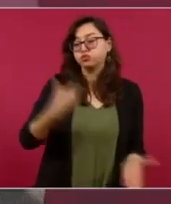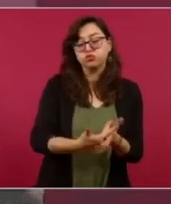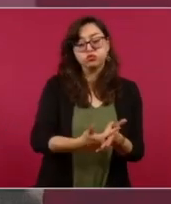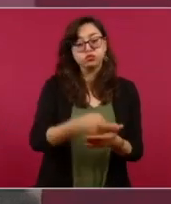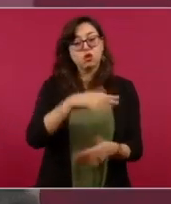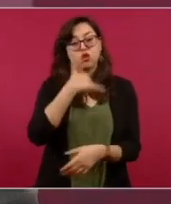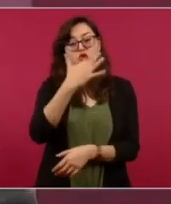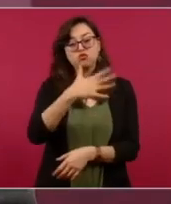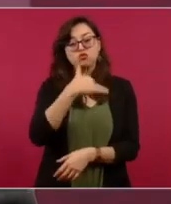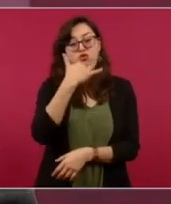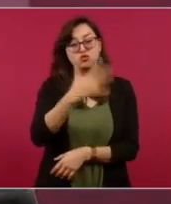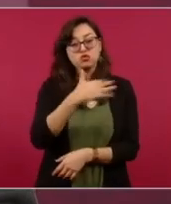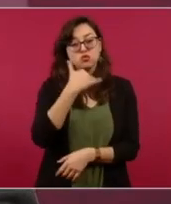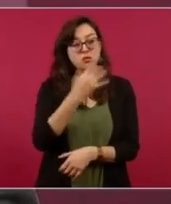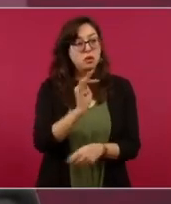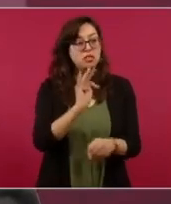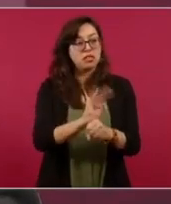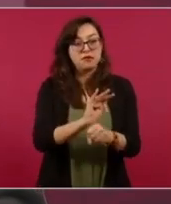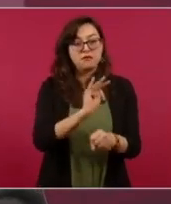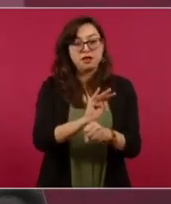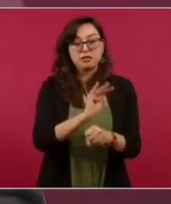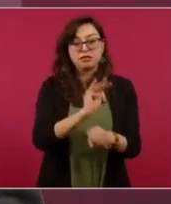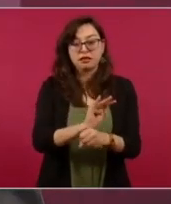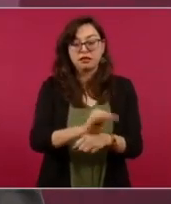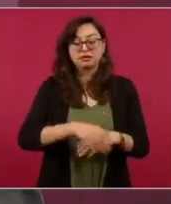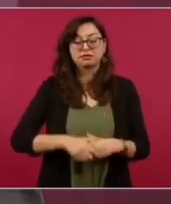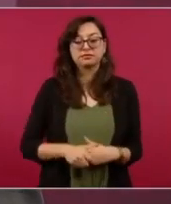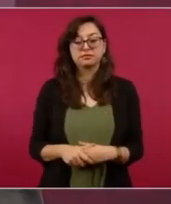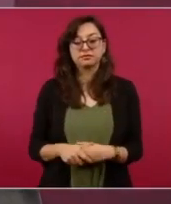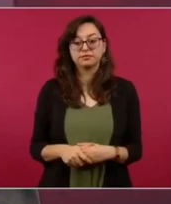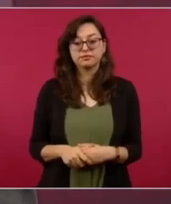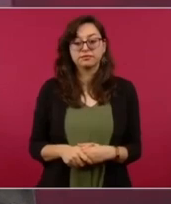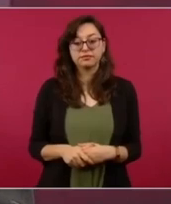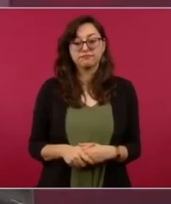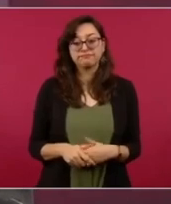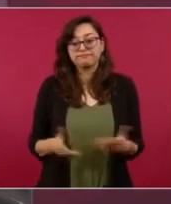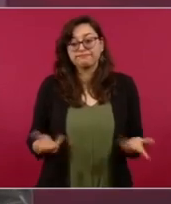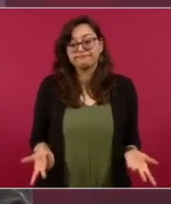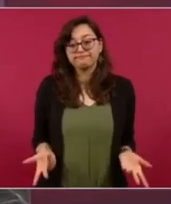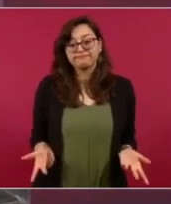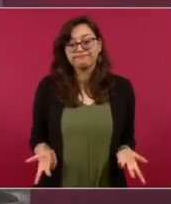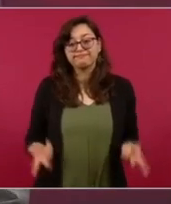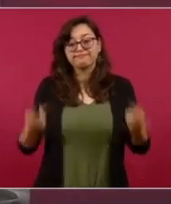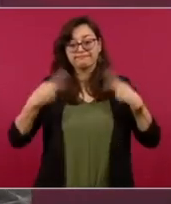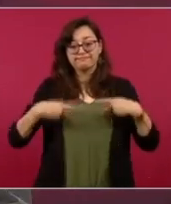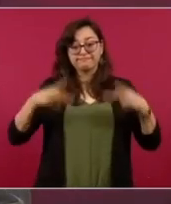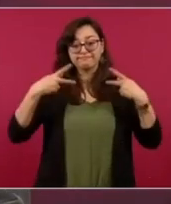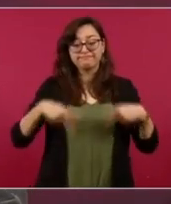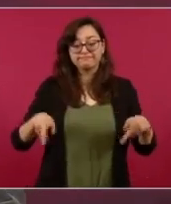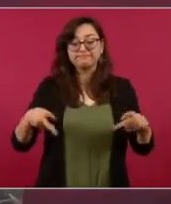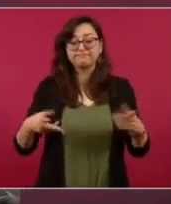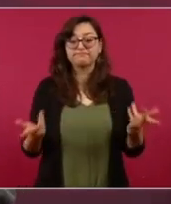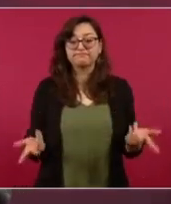corrupto los que van a participar pues vienen a eso